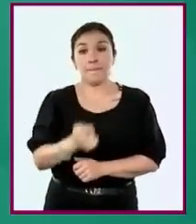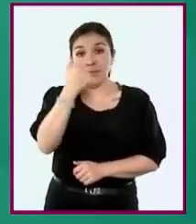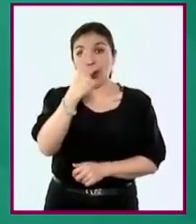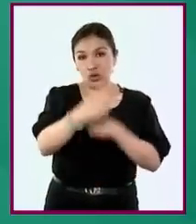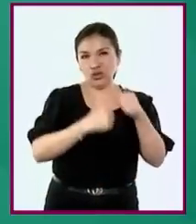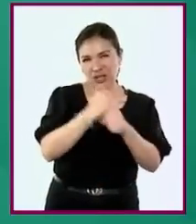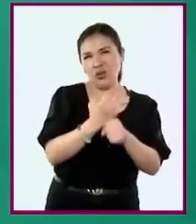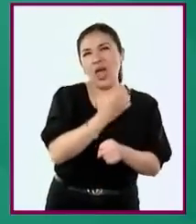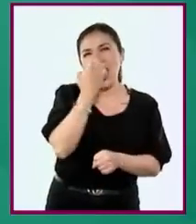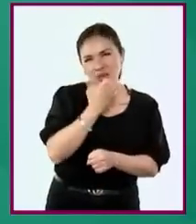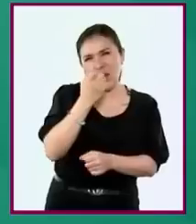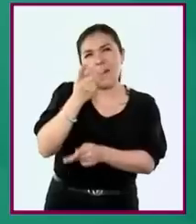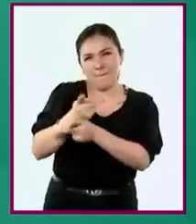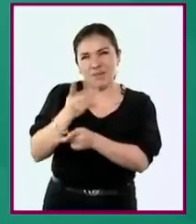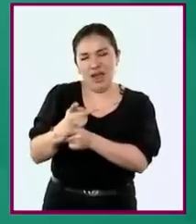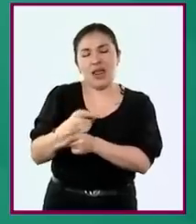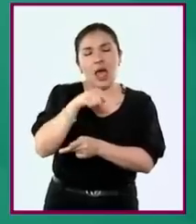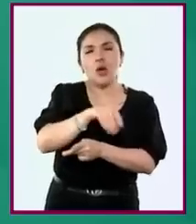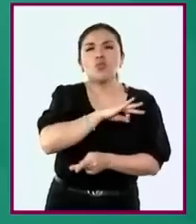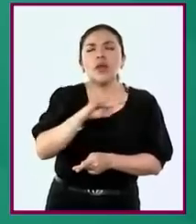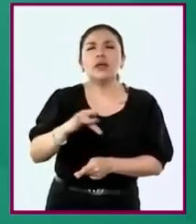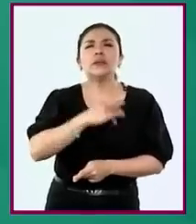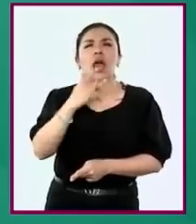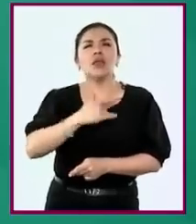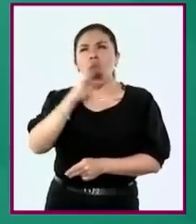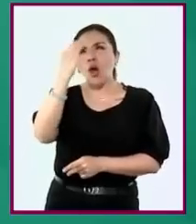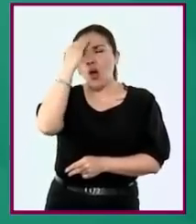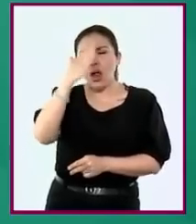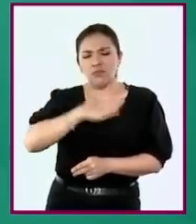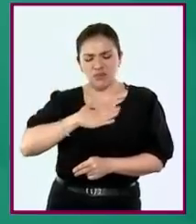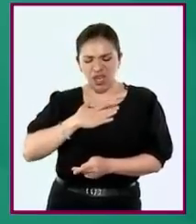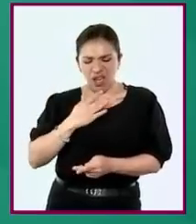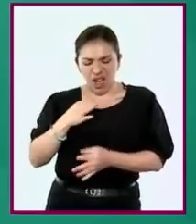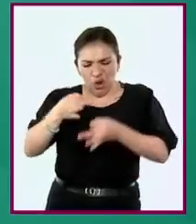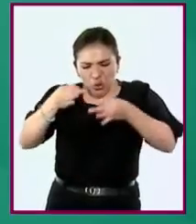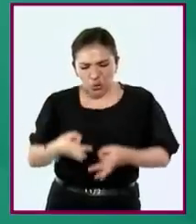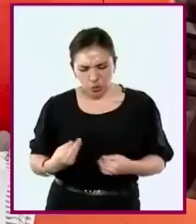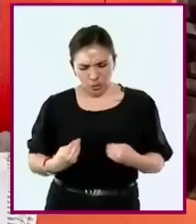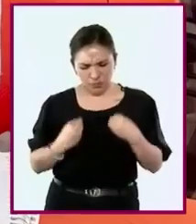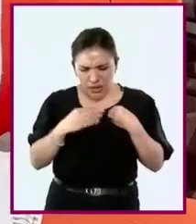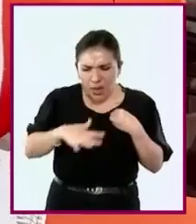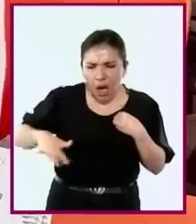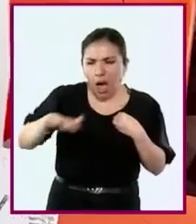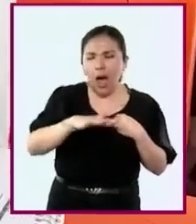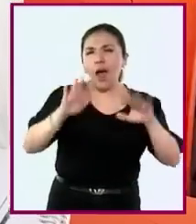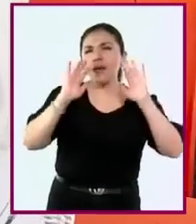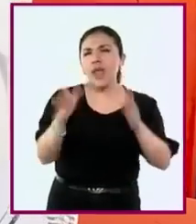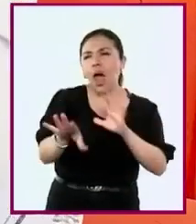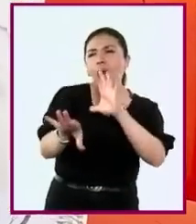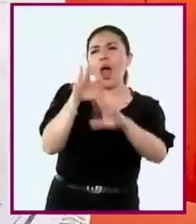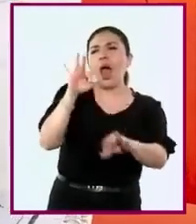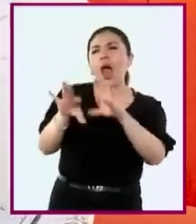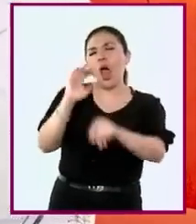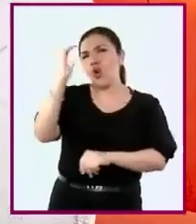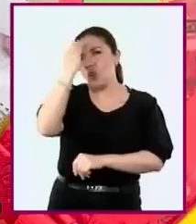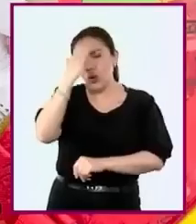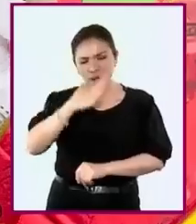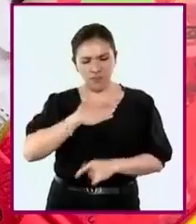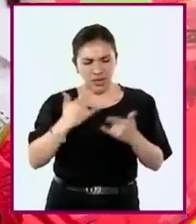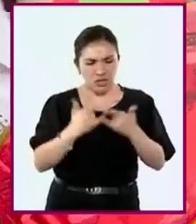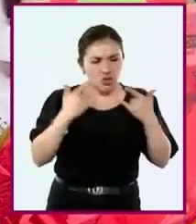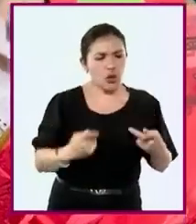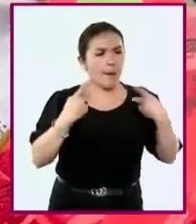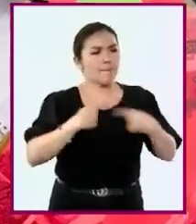dos primeros años de educación primaria una aproximación a su realidad a partir del conocimiento de historias